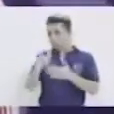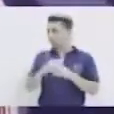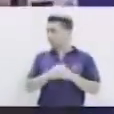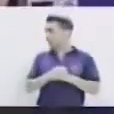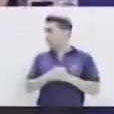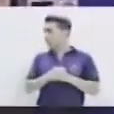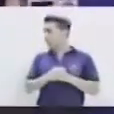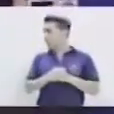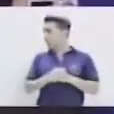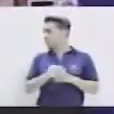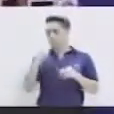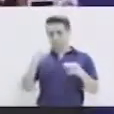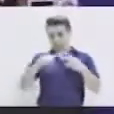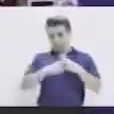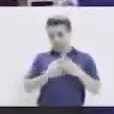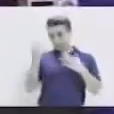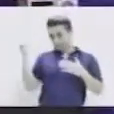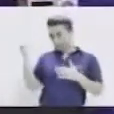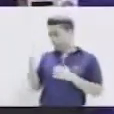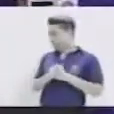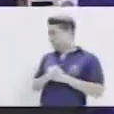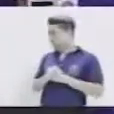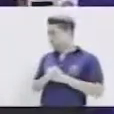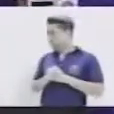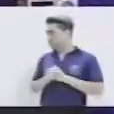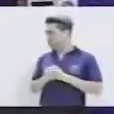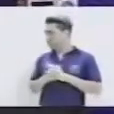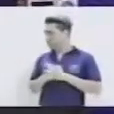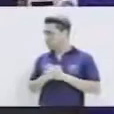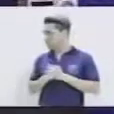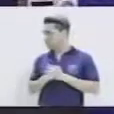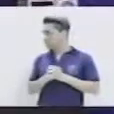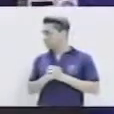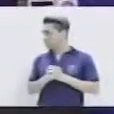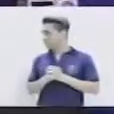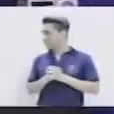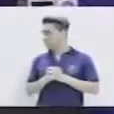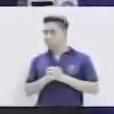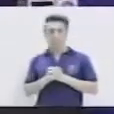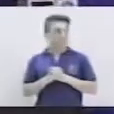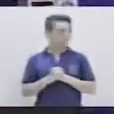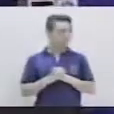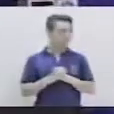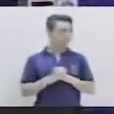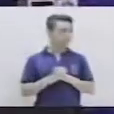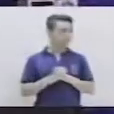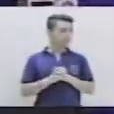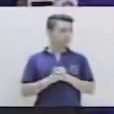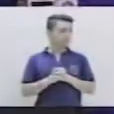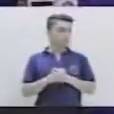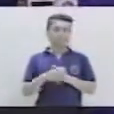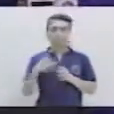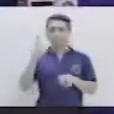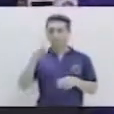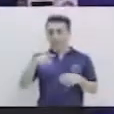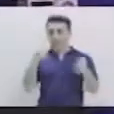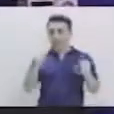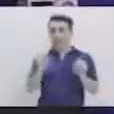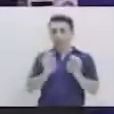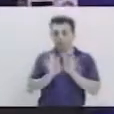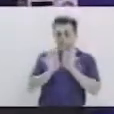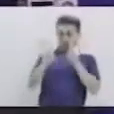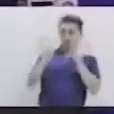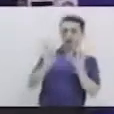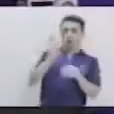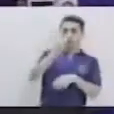Y entonces, vamos a empezar con nuestras ranitas, que tenemos que ser una ranita grande y cuatro ranitas